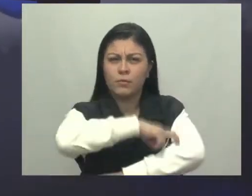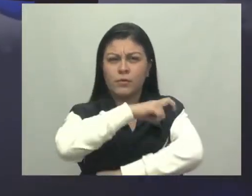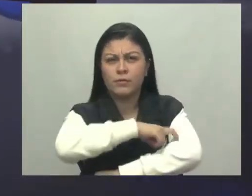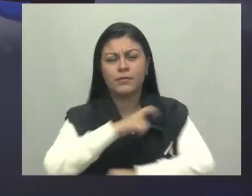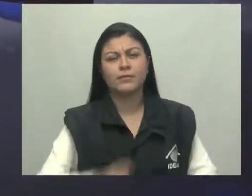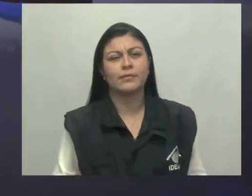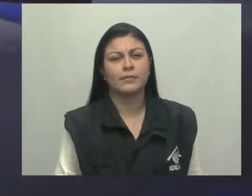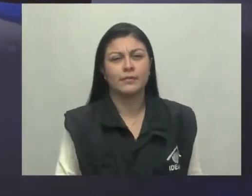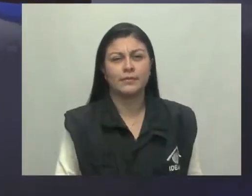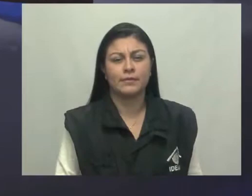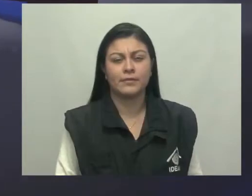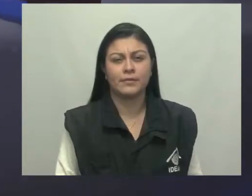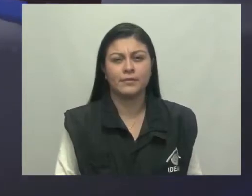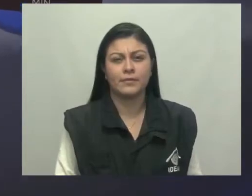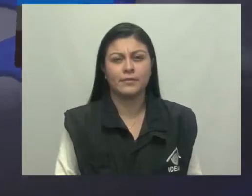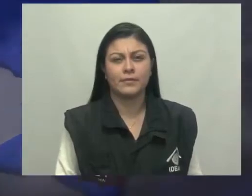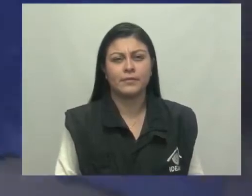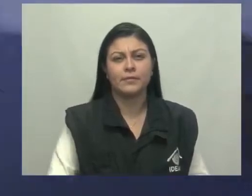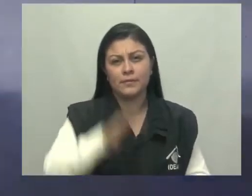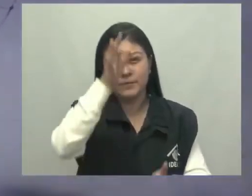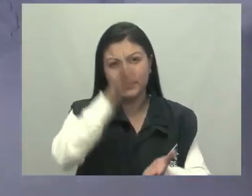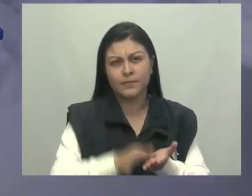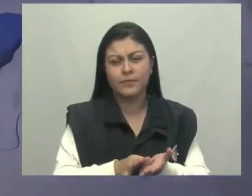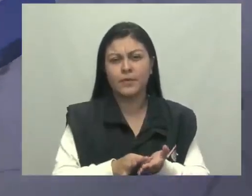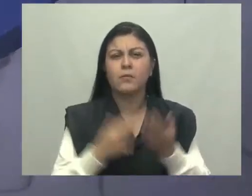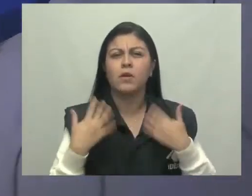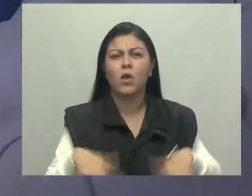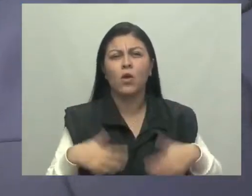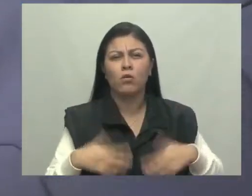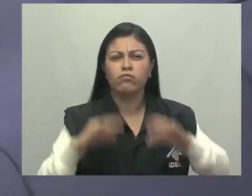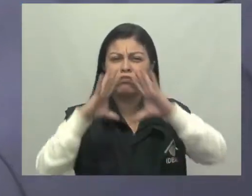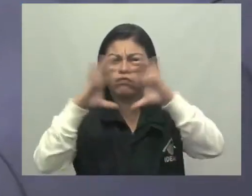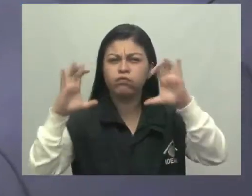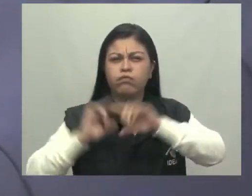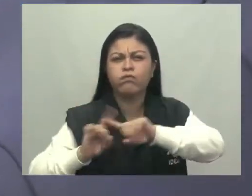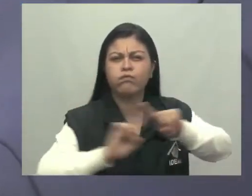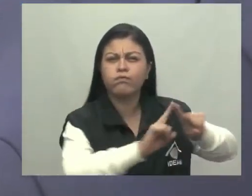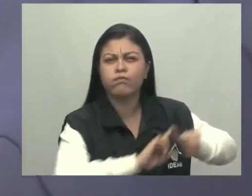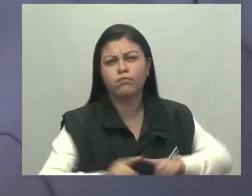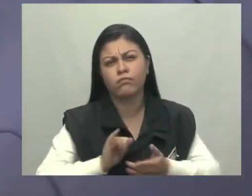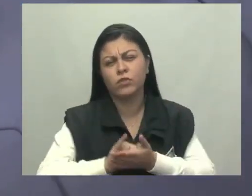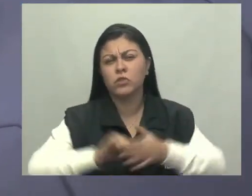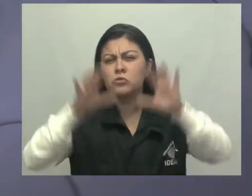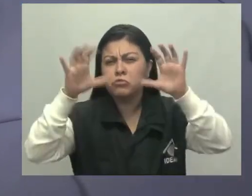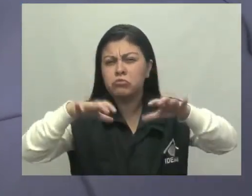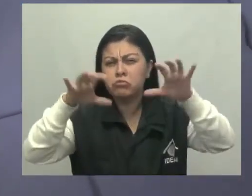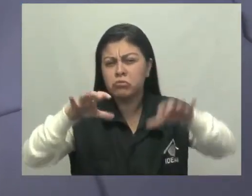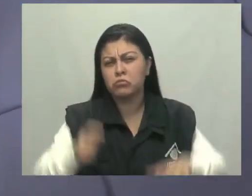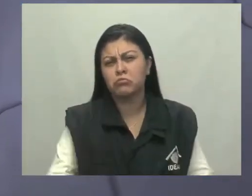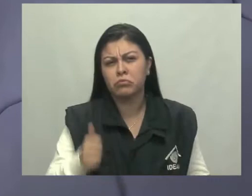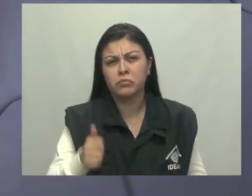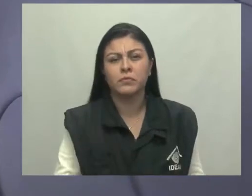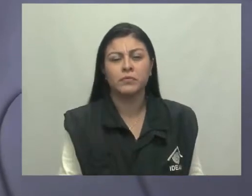Putumayo. Para la capital se prevé nubosidad variable con posibles lluvias pasajeras.